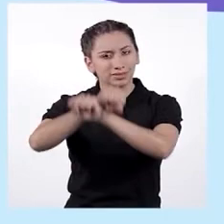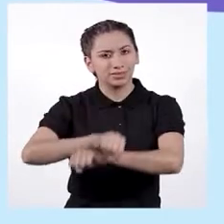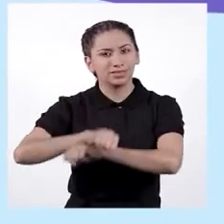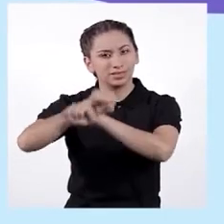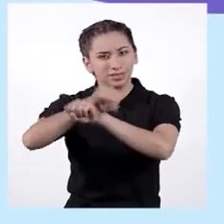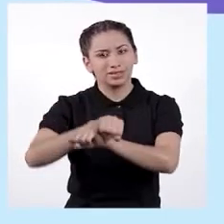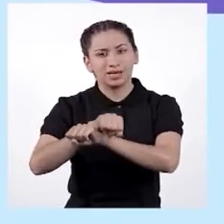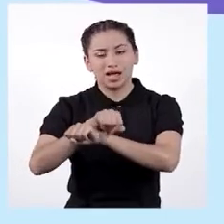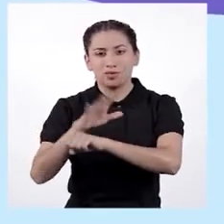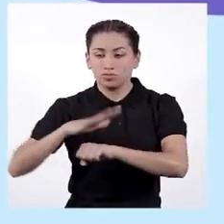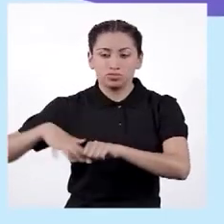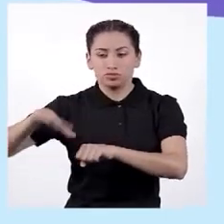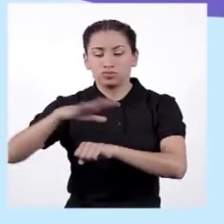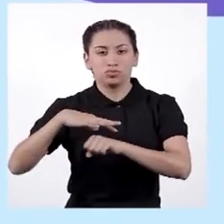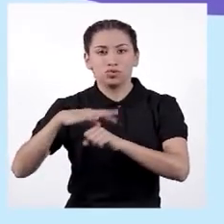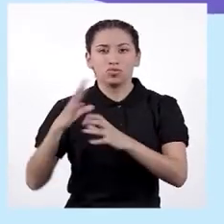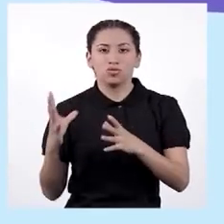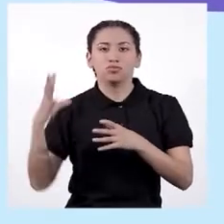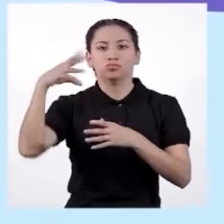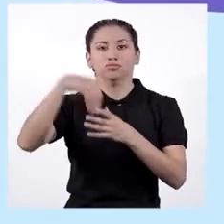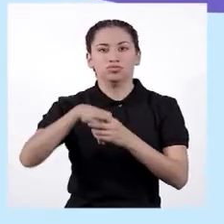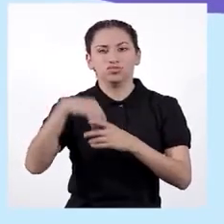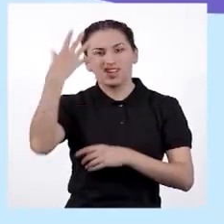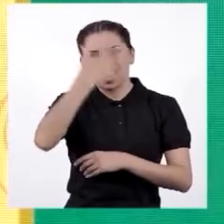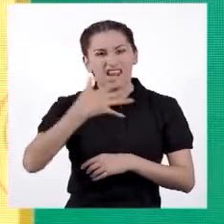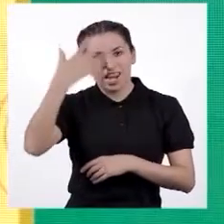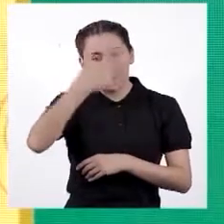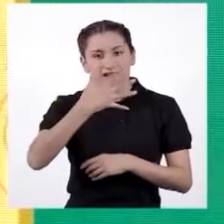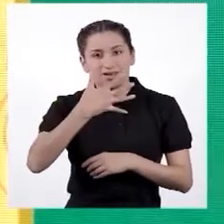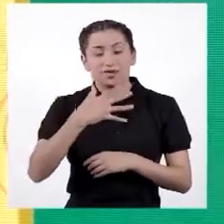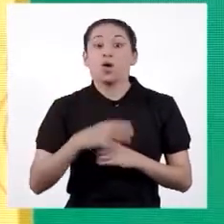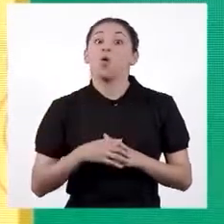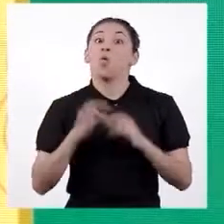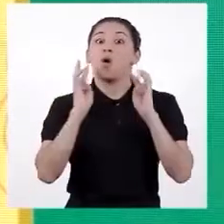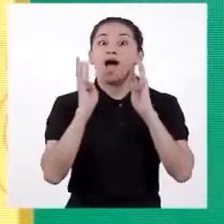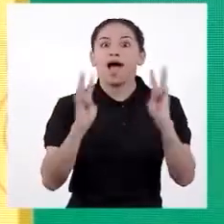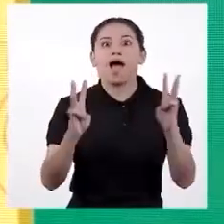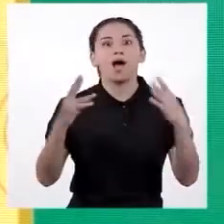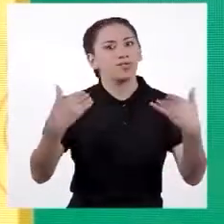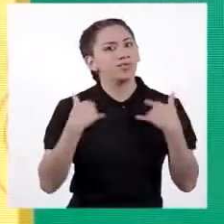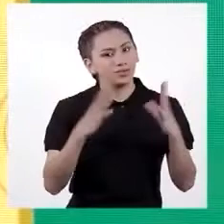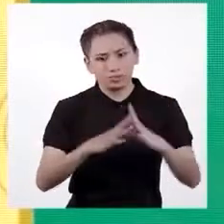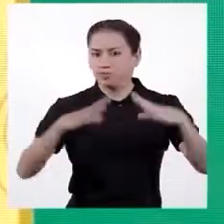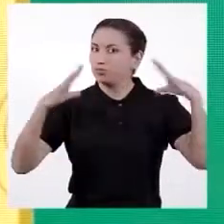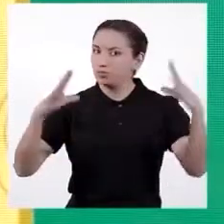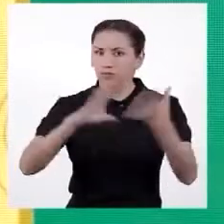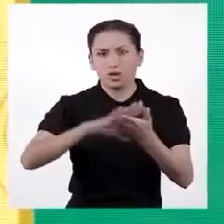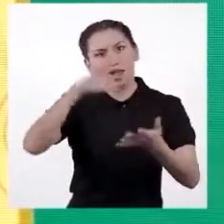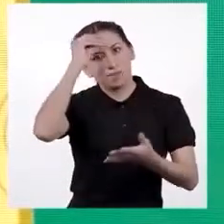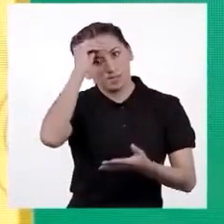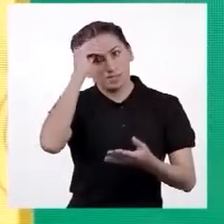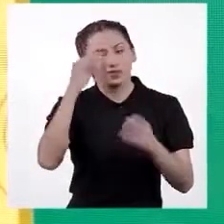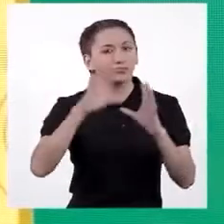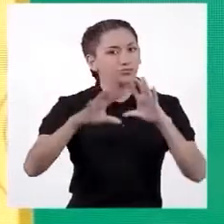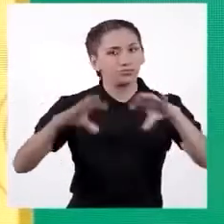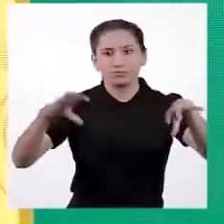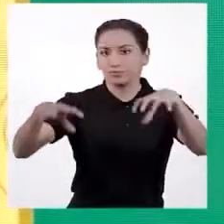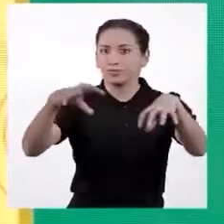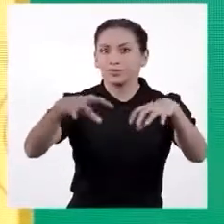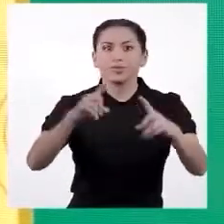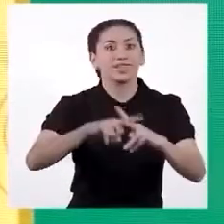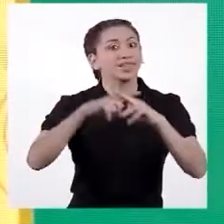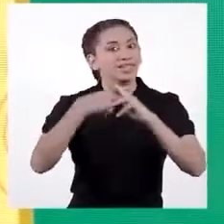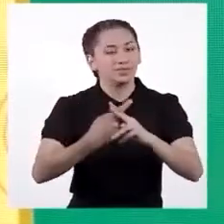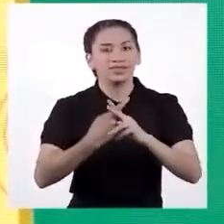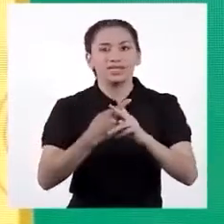quienes pertenecían a la población afroperuana. ¡Wow! Tenemos mucho que aprender unos de otros, empezando